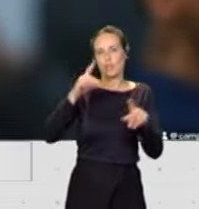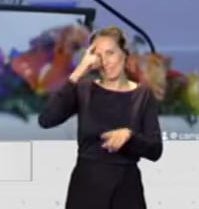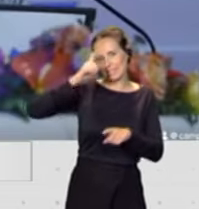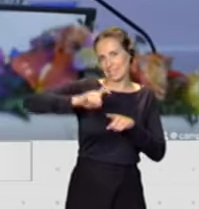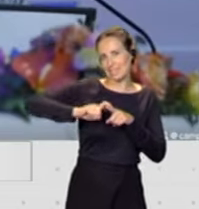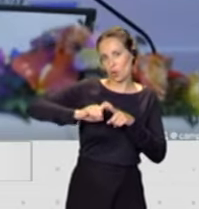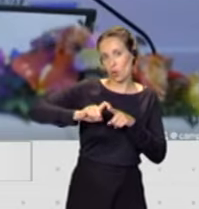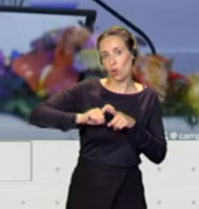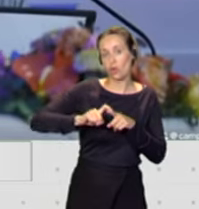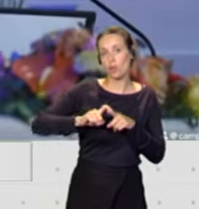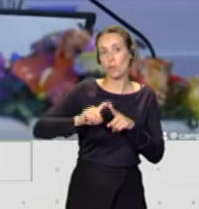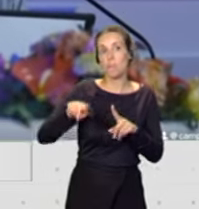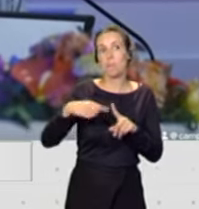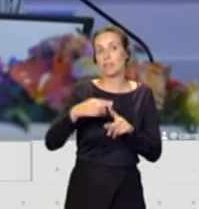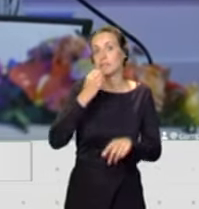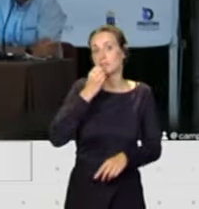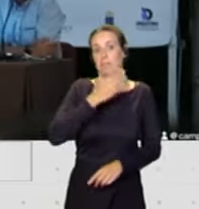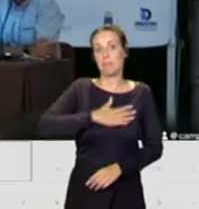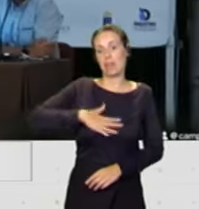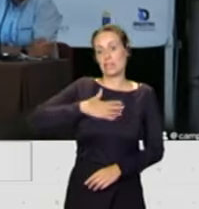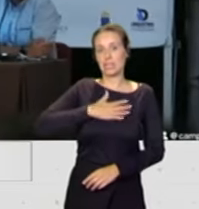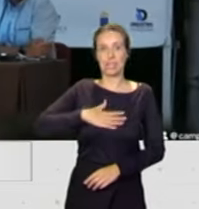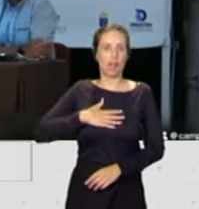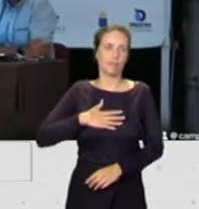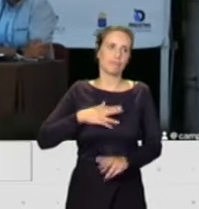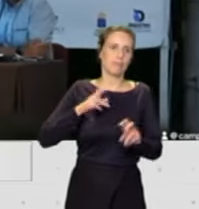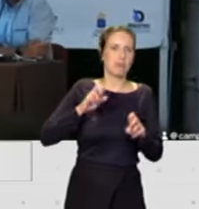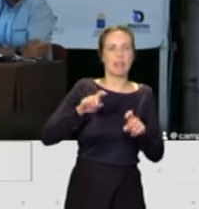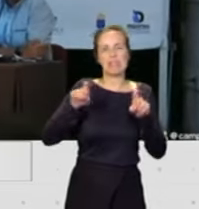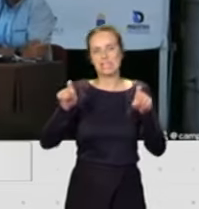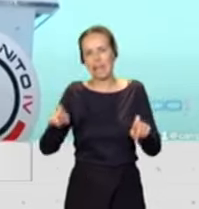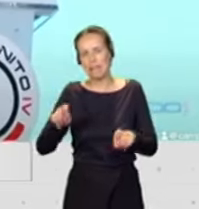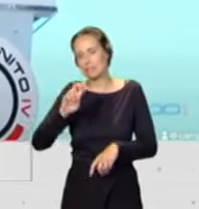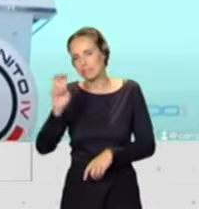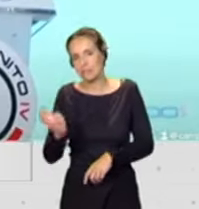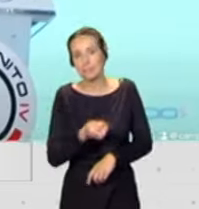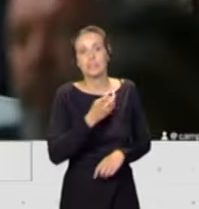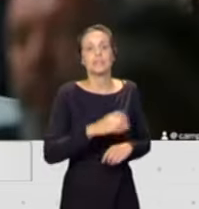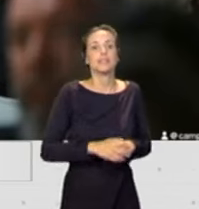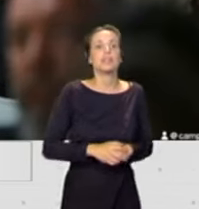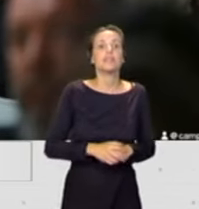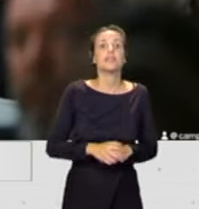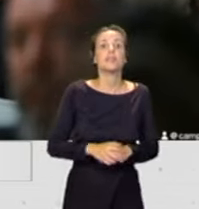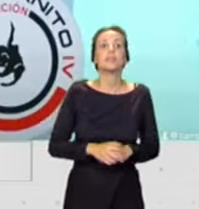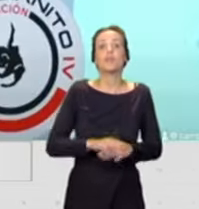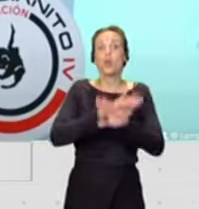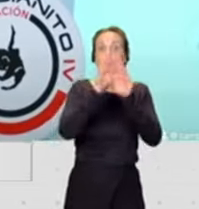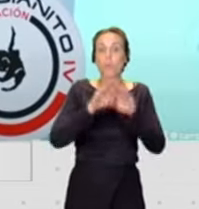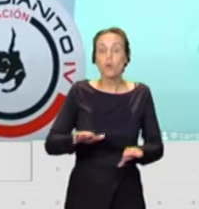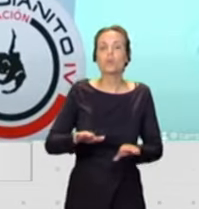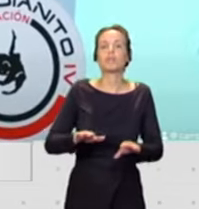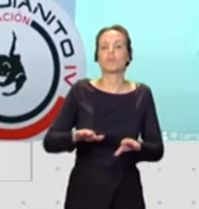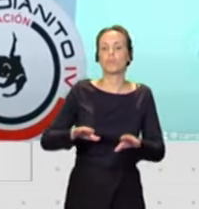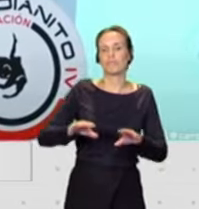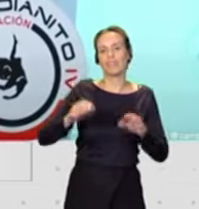el bienestar de un deportista, el descanso y demás. Y después el entrenamiento técnico, que es el que voy a impartir